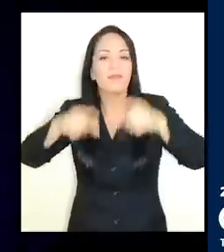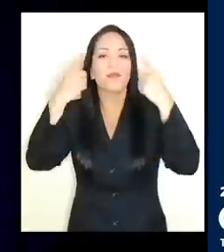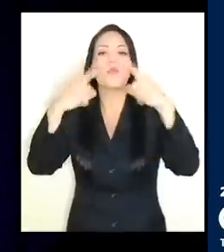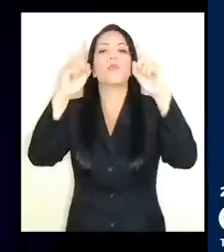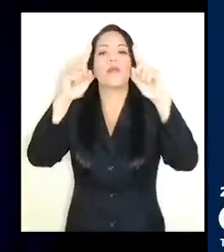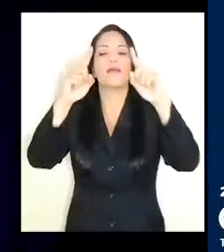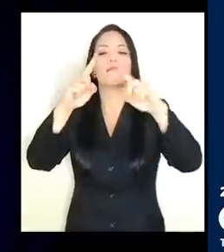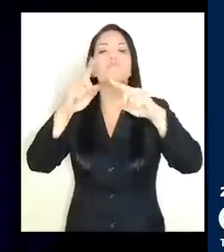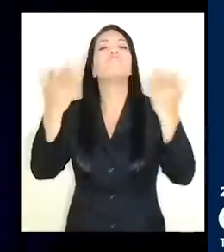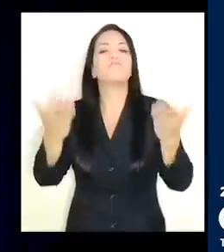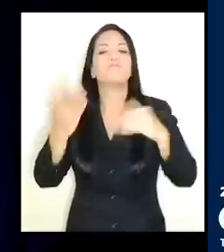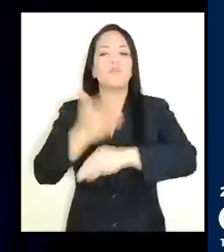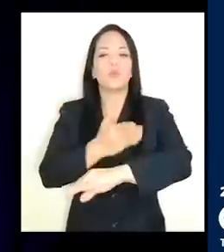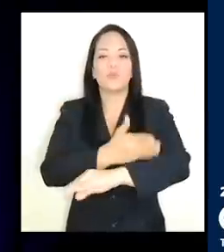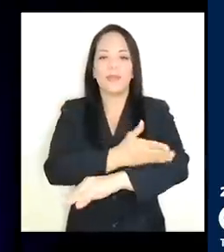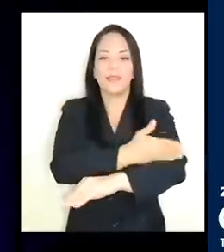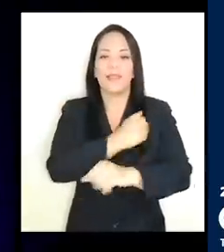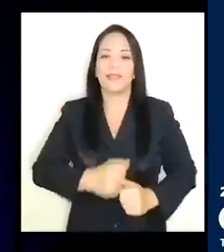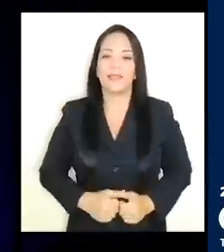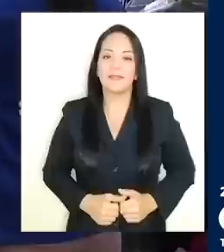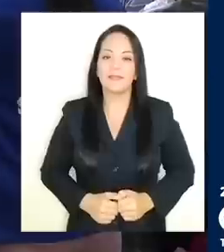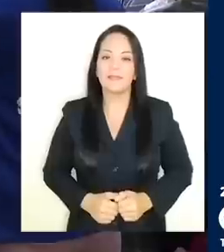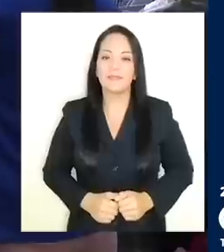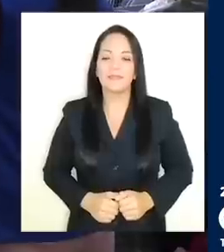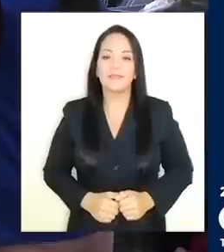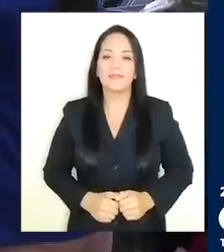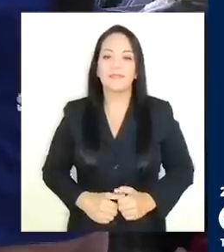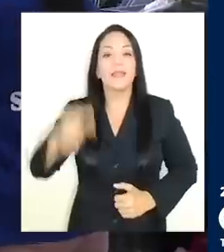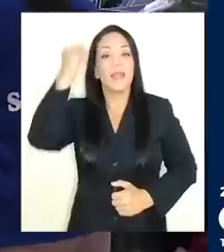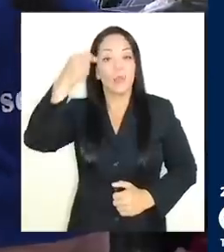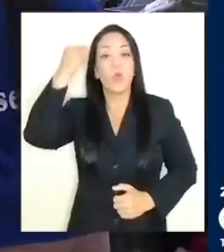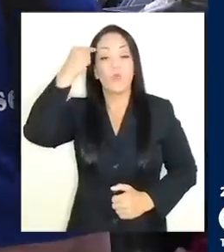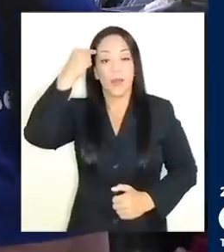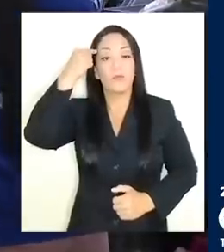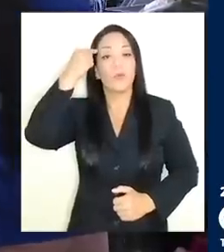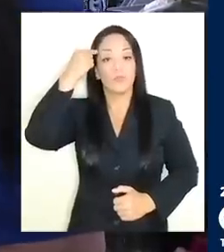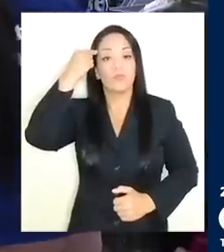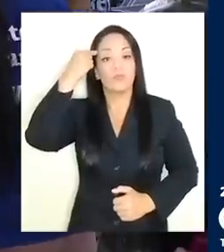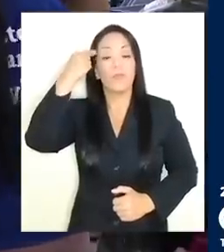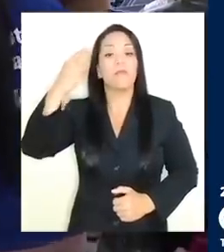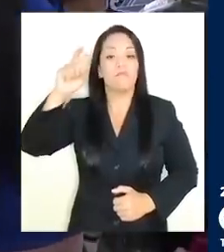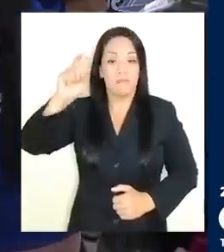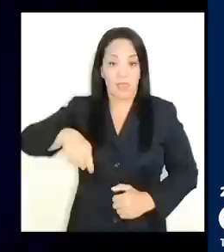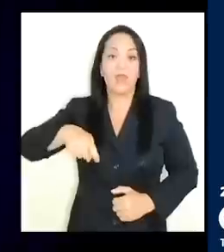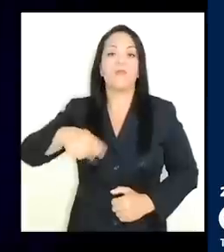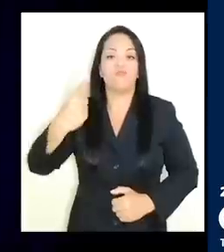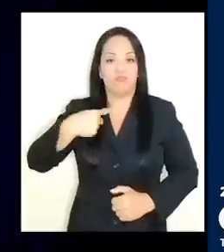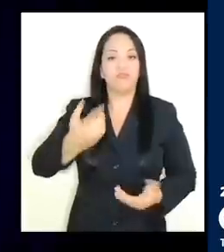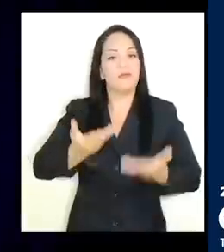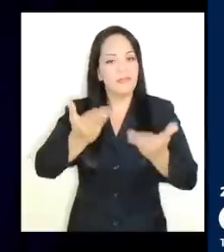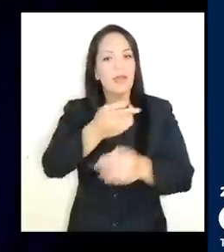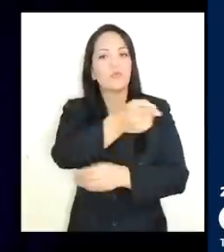la prosperidad. El gobierno tiene el compromiso de darle